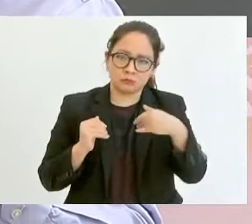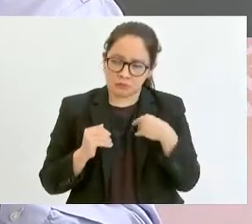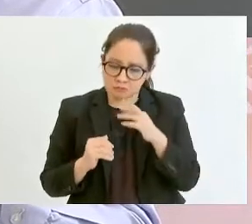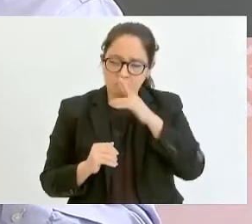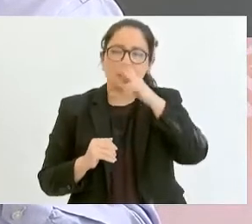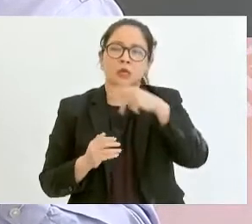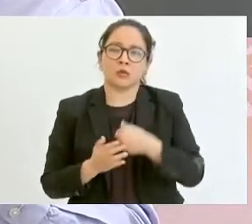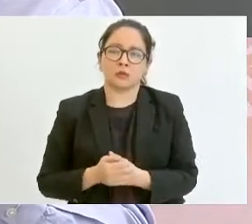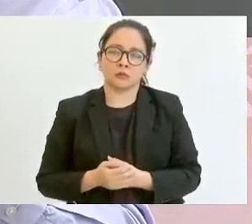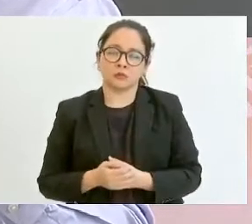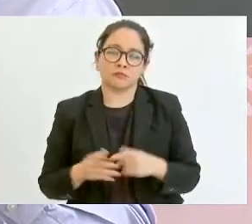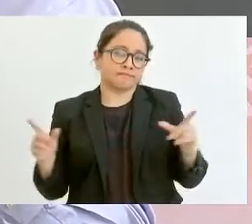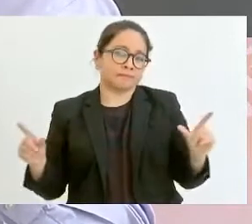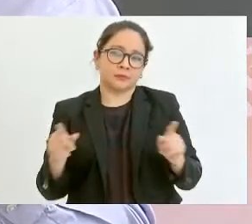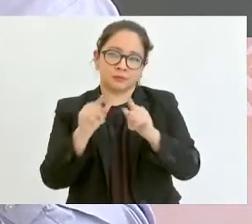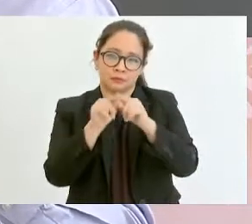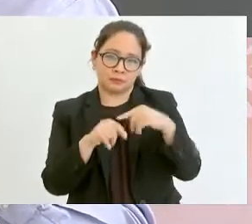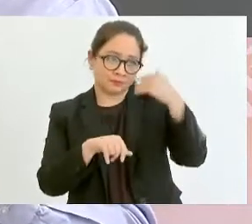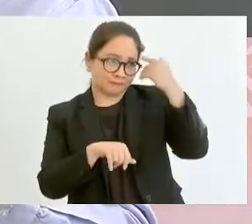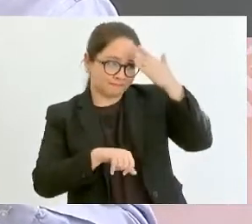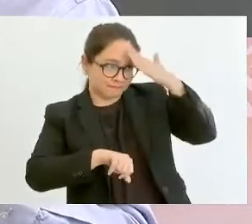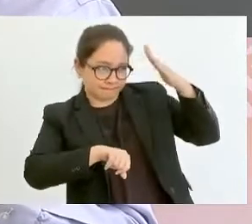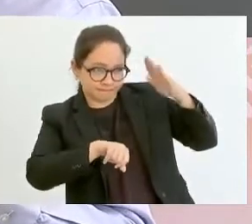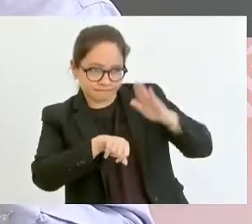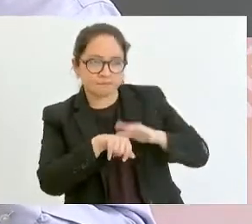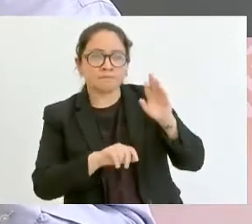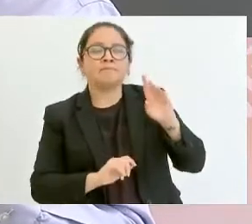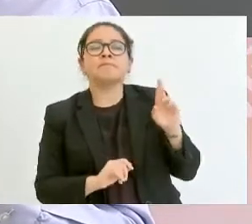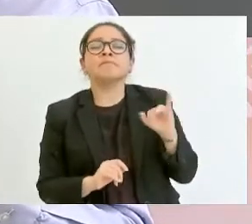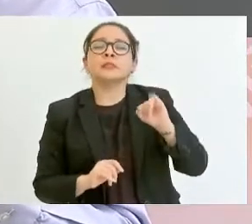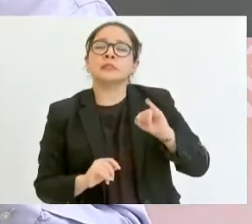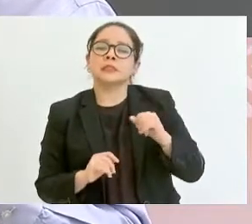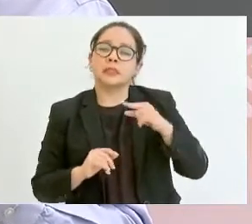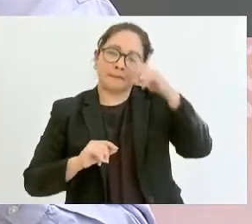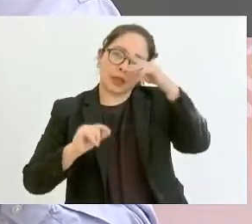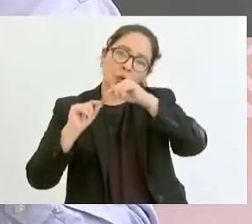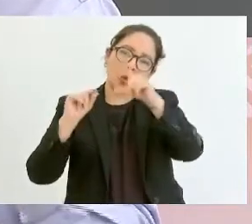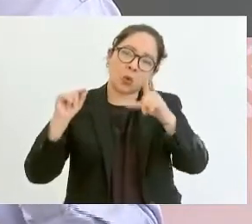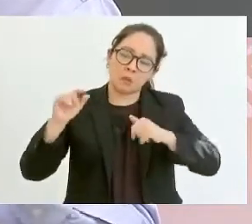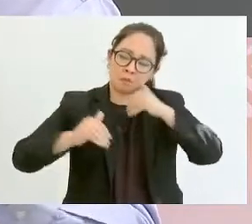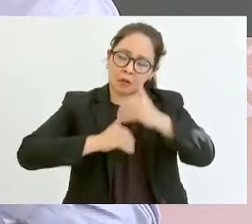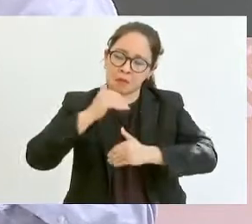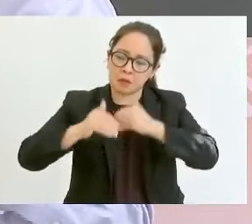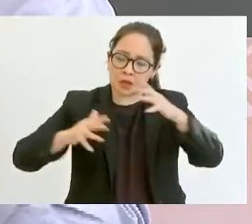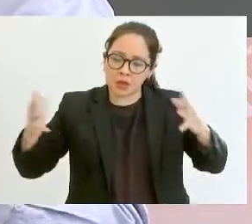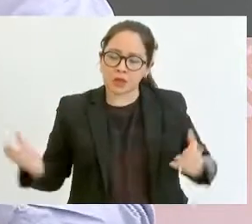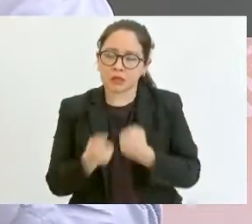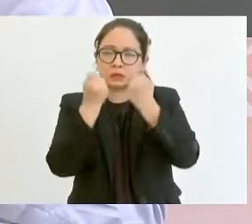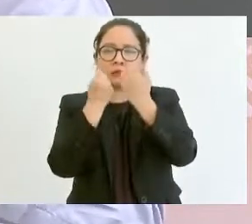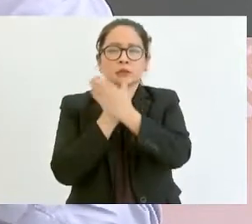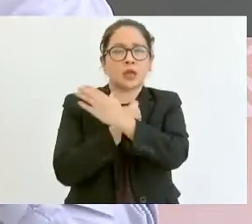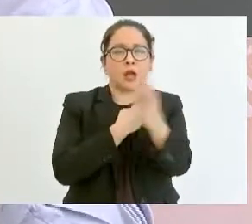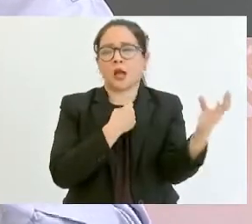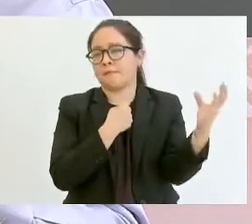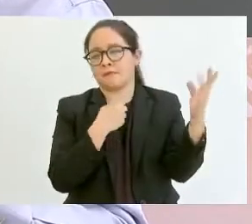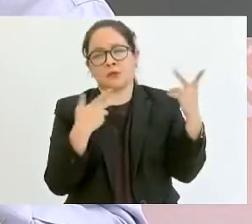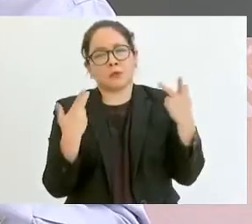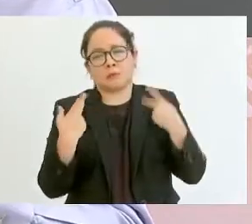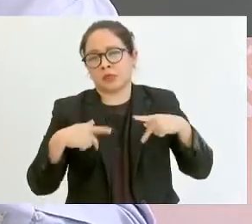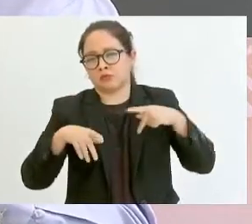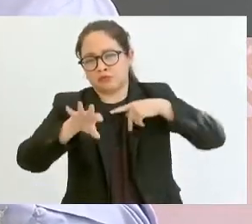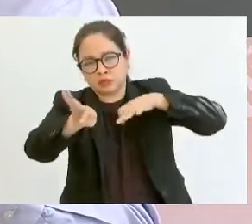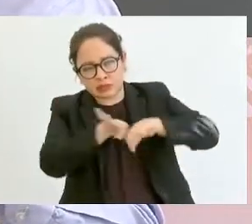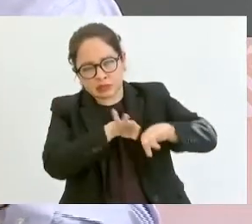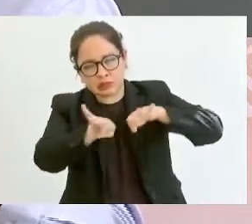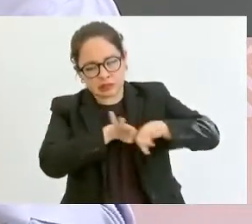en el marco de la cuarta transformación, el país avanza claramente y decididamente en el rescate del campo y en el